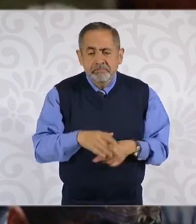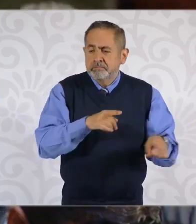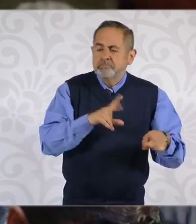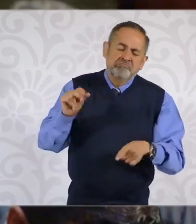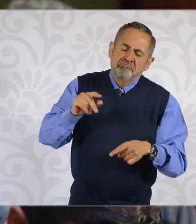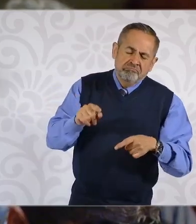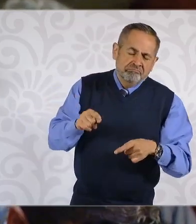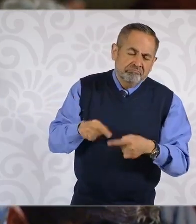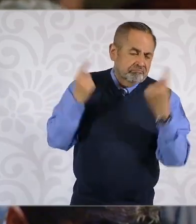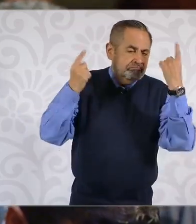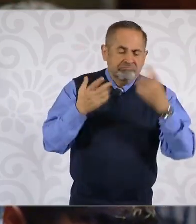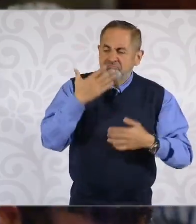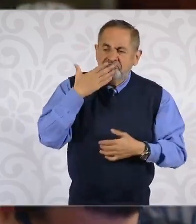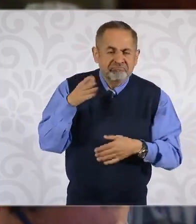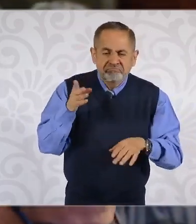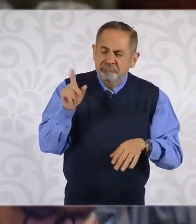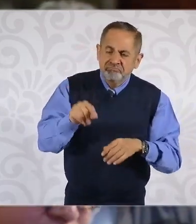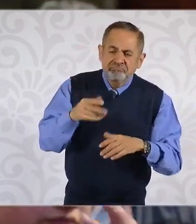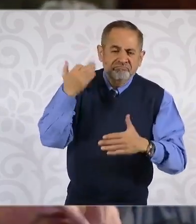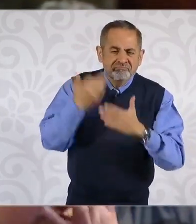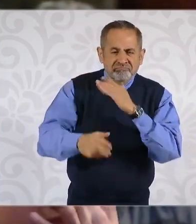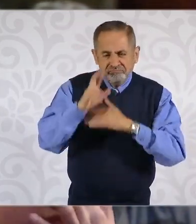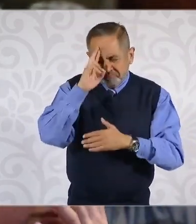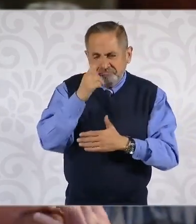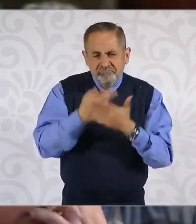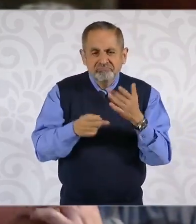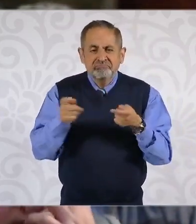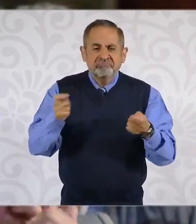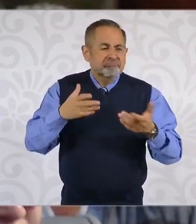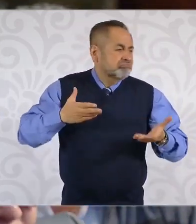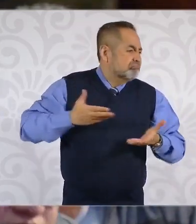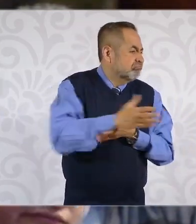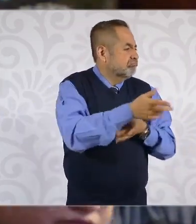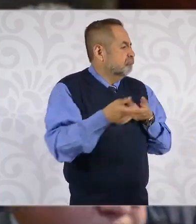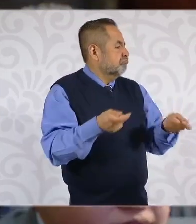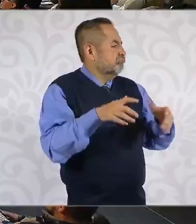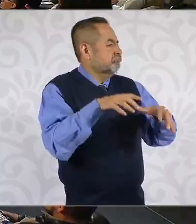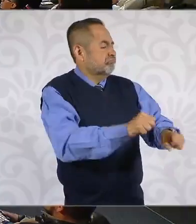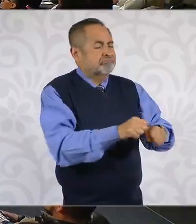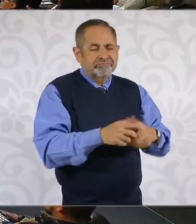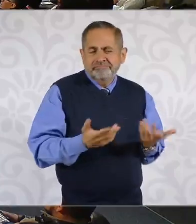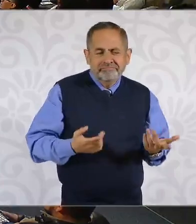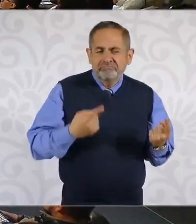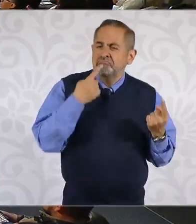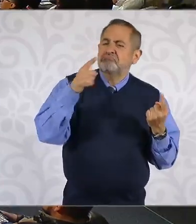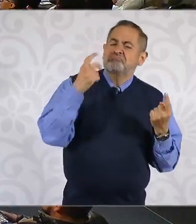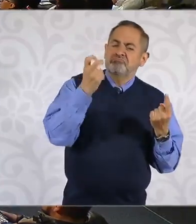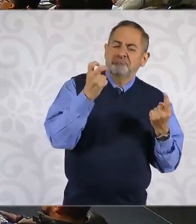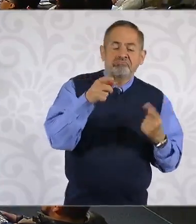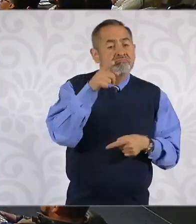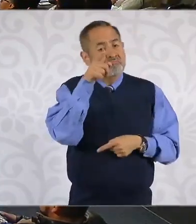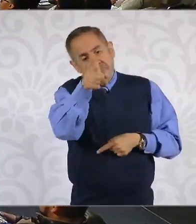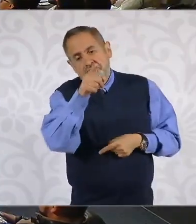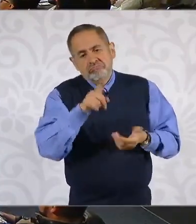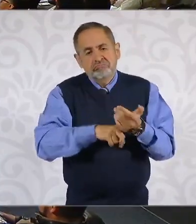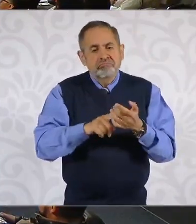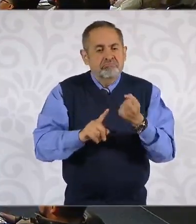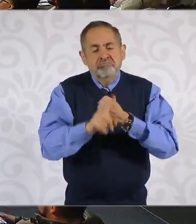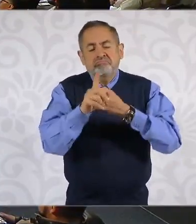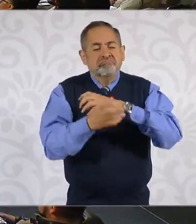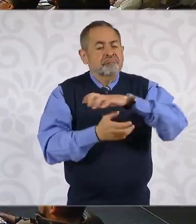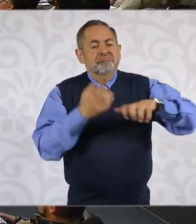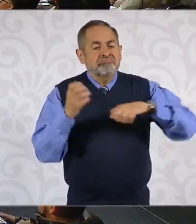ruptura del Estado de Derecho, una violación a la división de poderes y también las acusaron, presidenta, de haber provocado una crisis